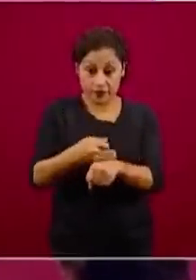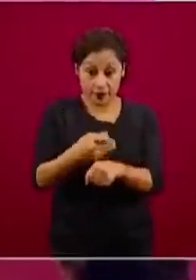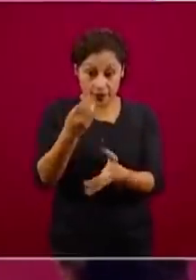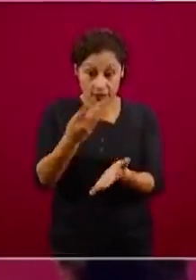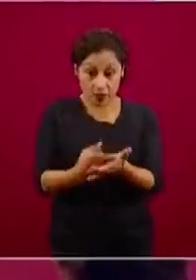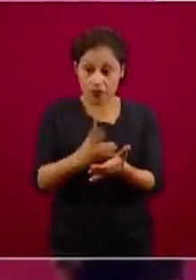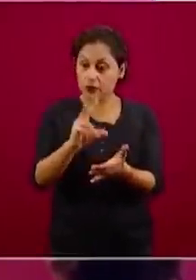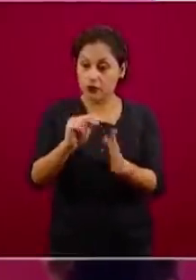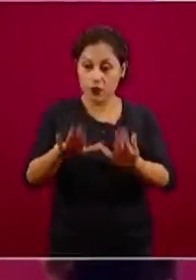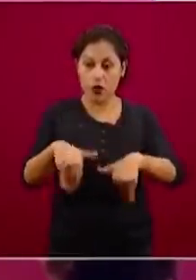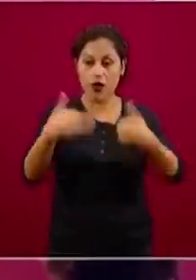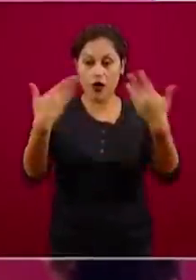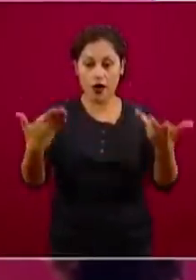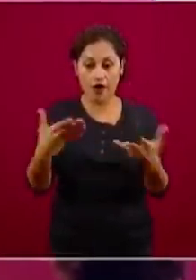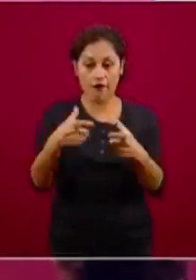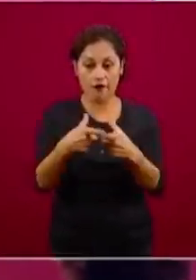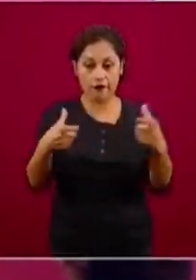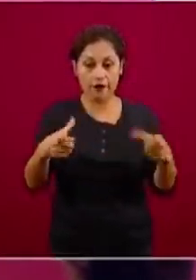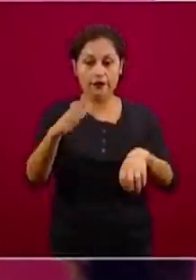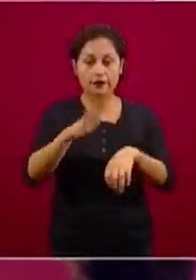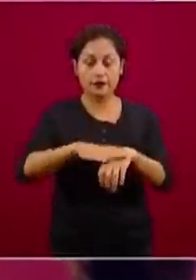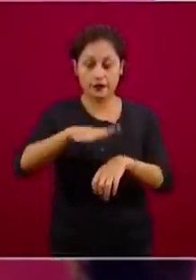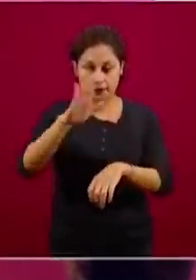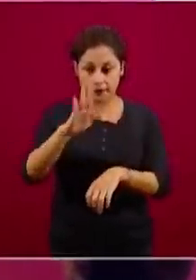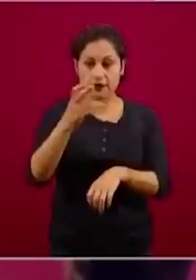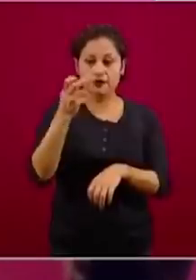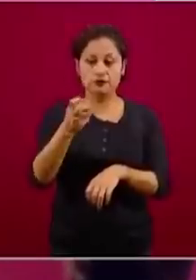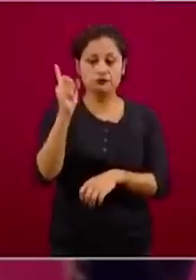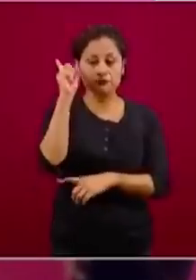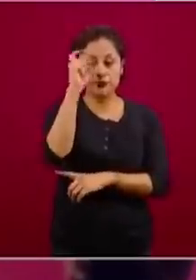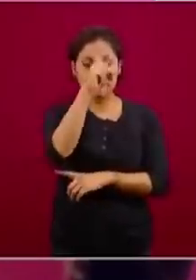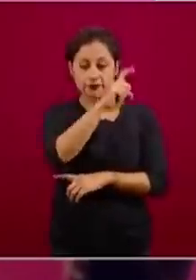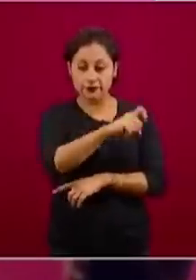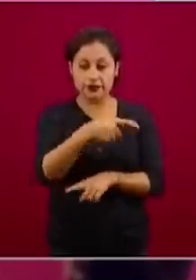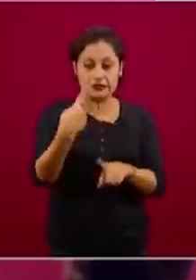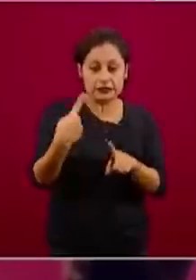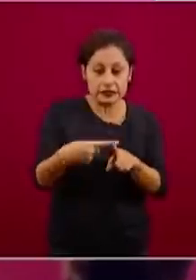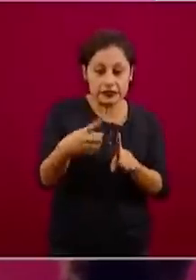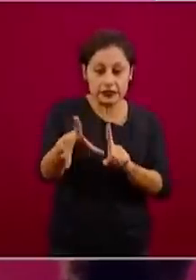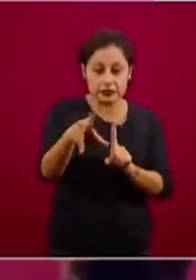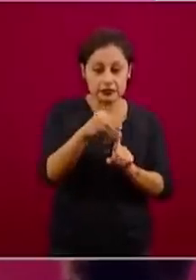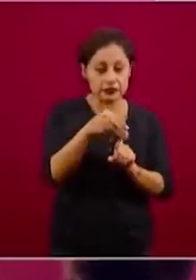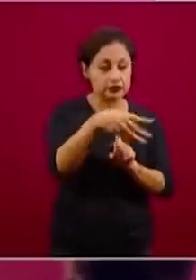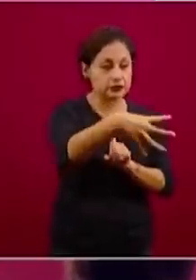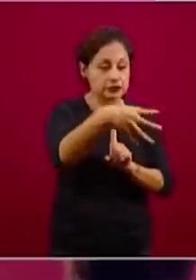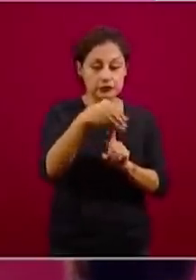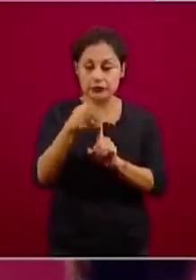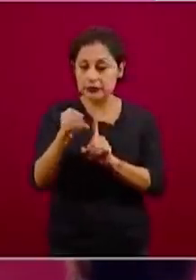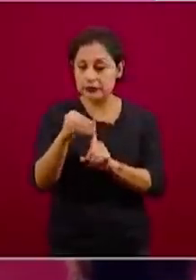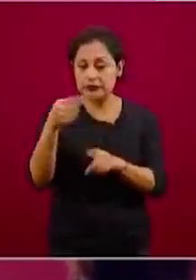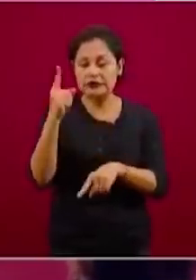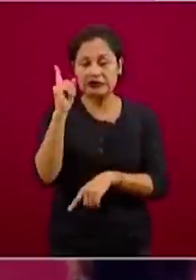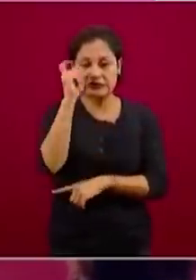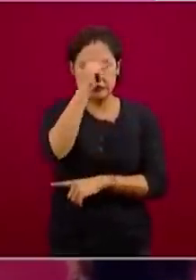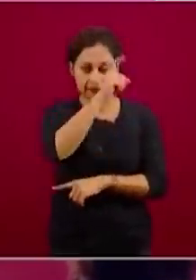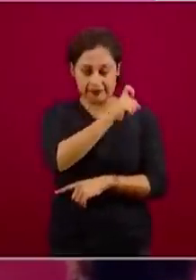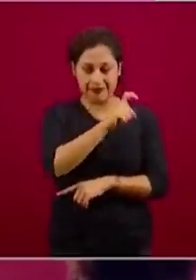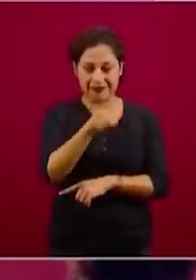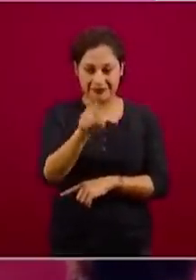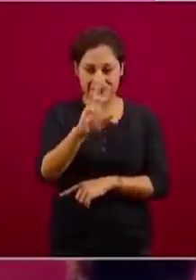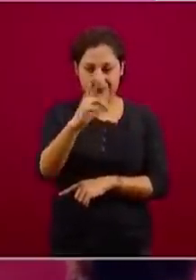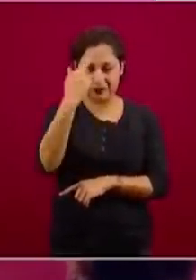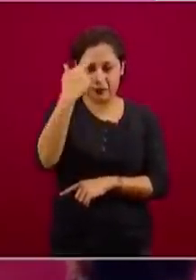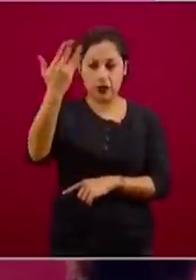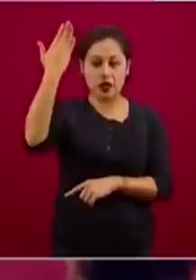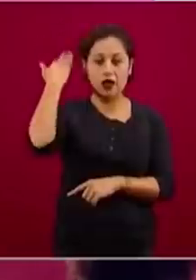posibilidad de empezar a no poder rastrear los contagios. Recordarán quizá que desde que teníamos 3 por